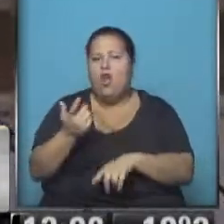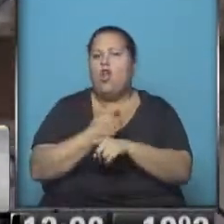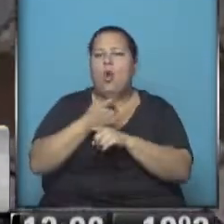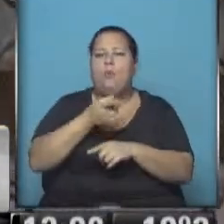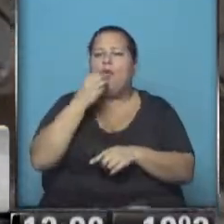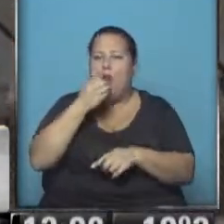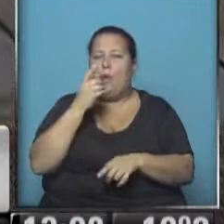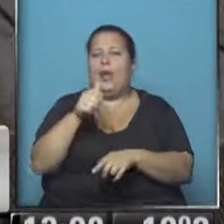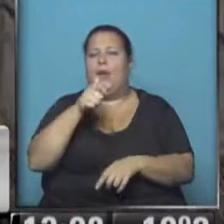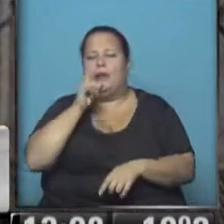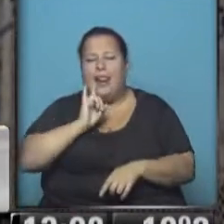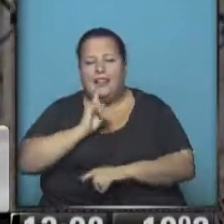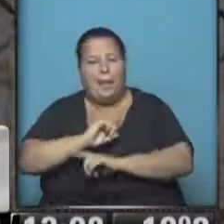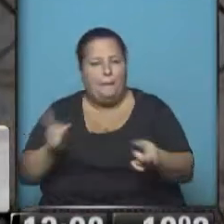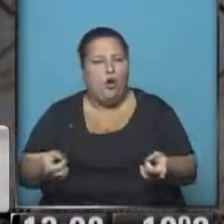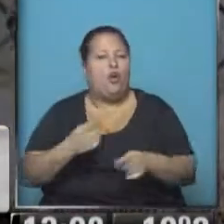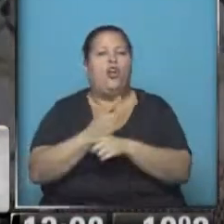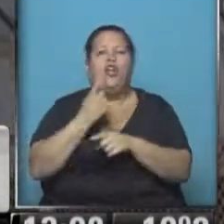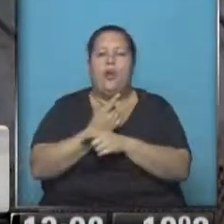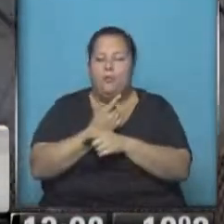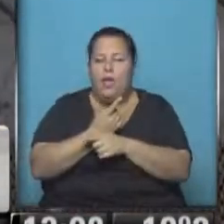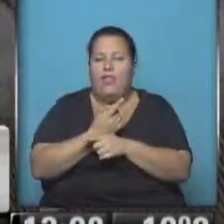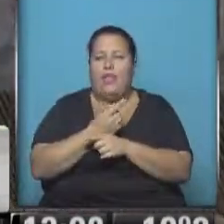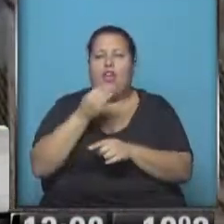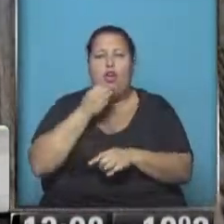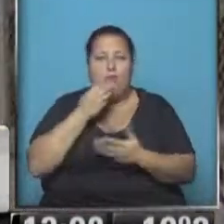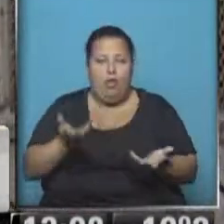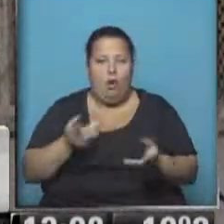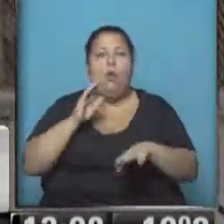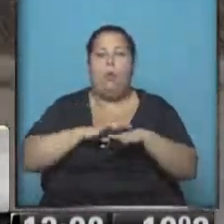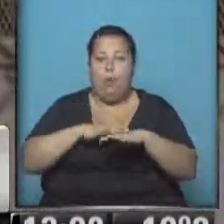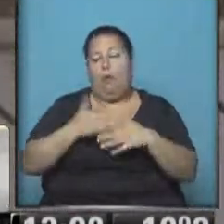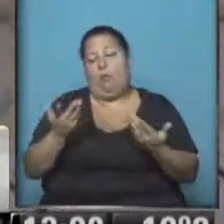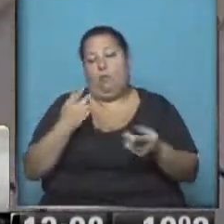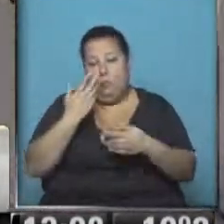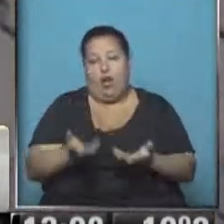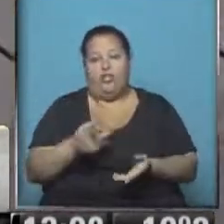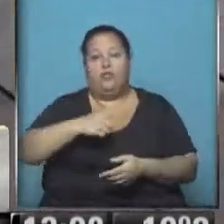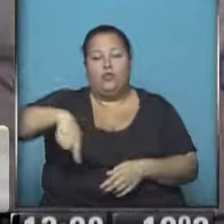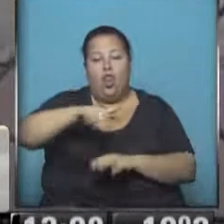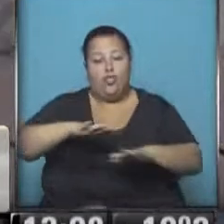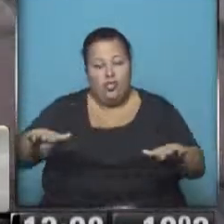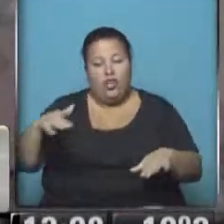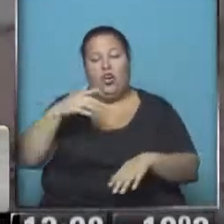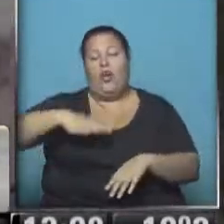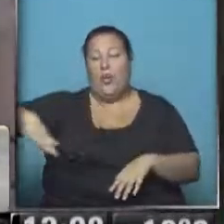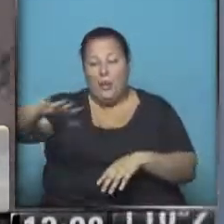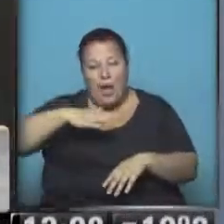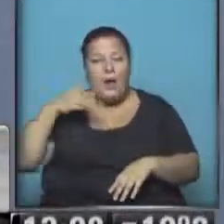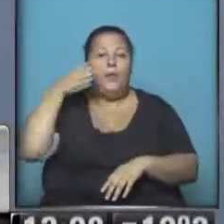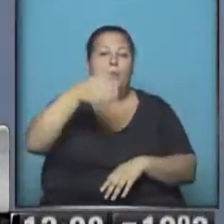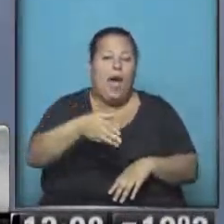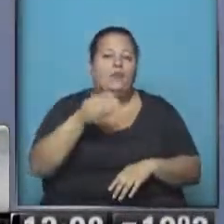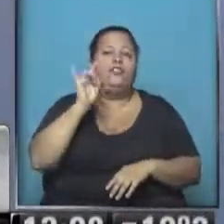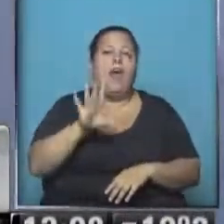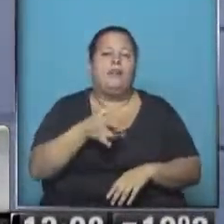su copa de leche ni tampoco pueden utilizar el comedor, por las cuales, o razón, por la cual muchos de los chiquitos de esta zona se acercan hasta